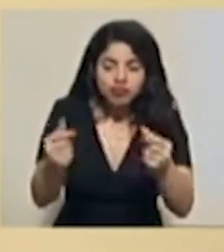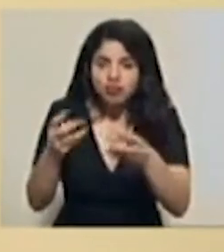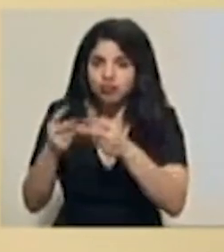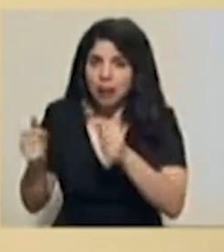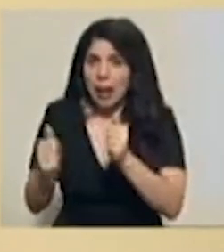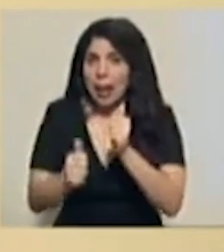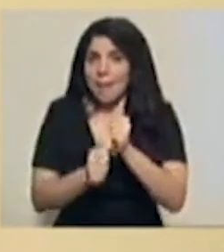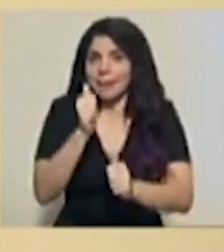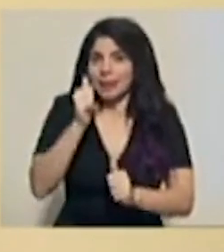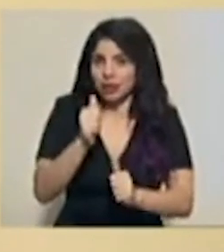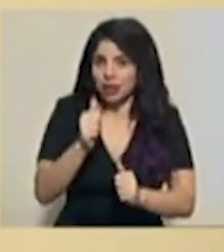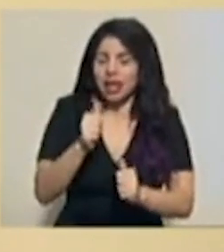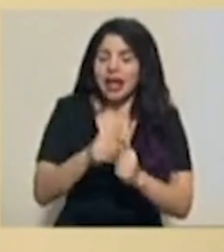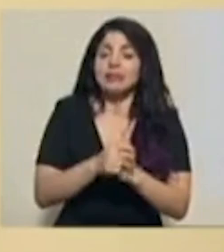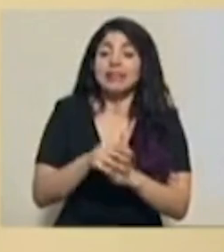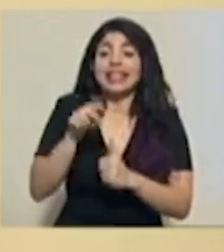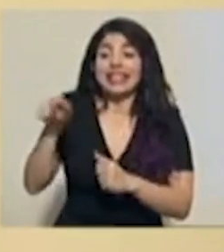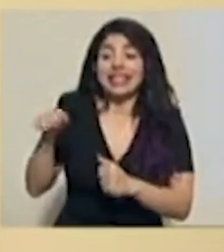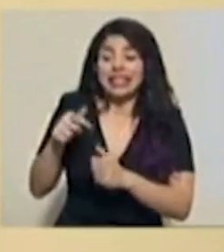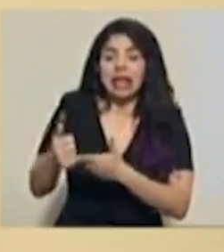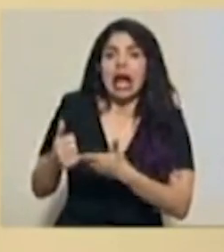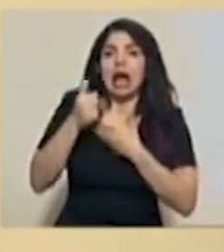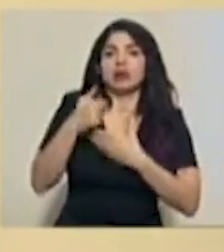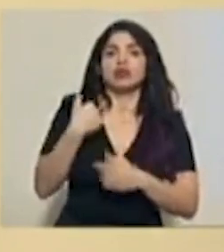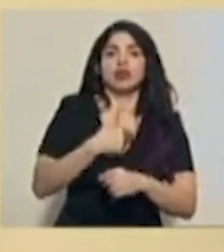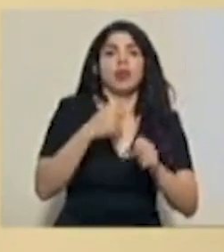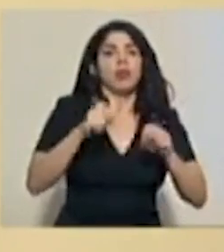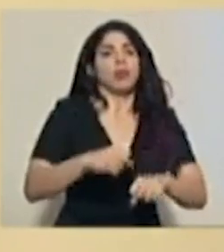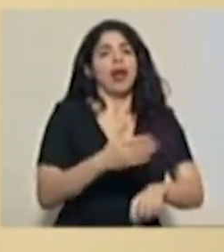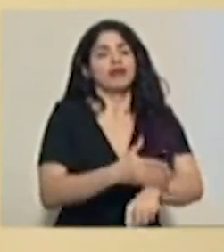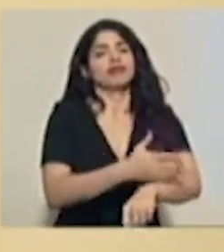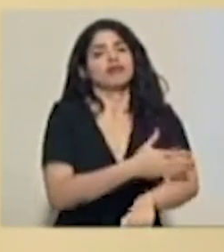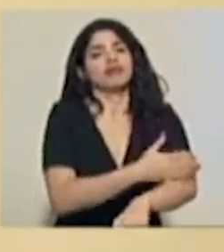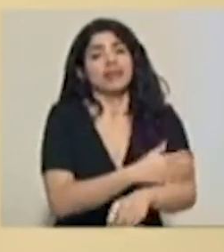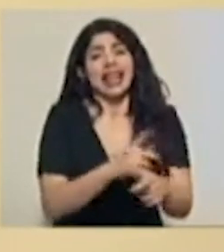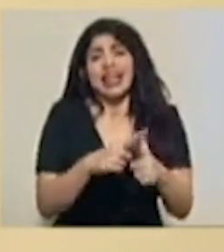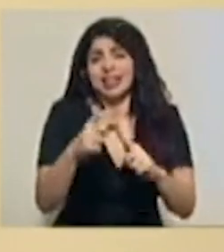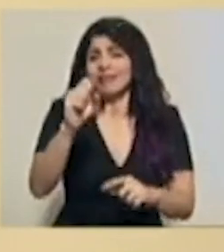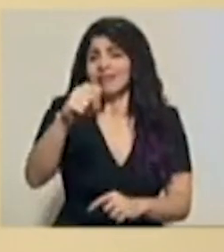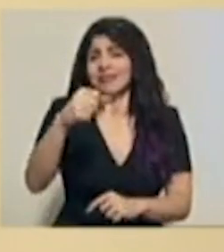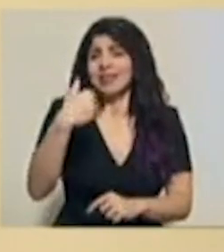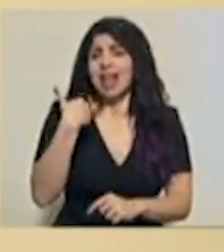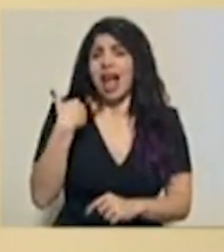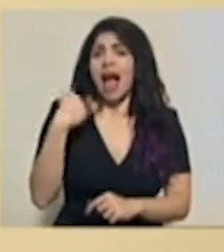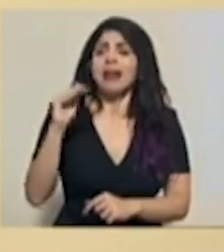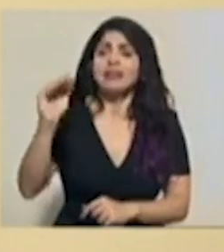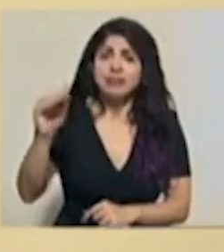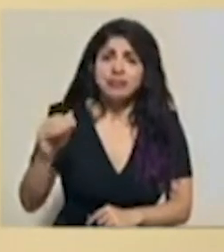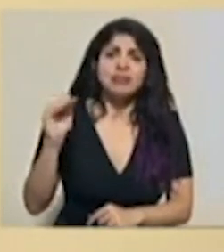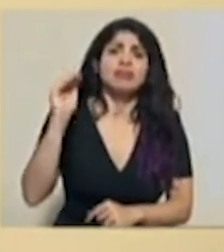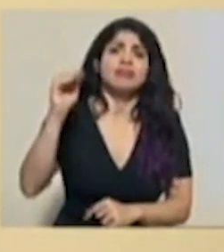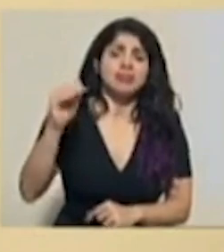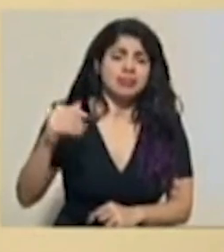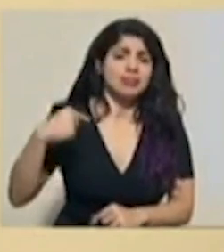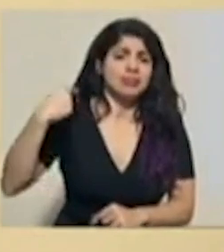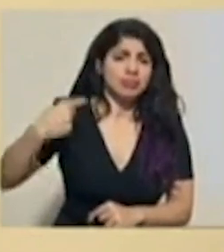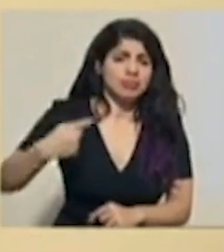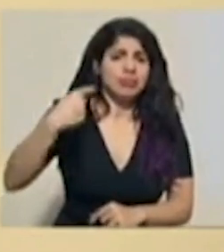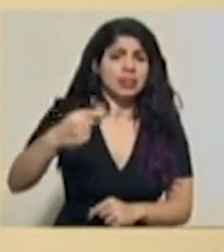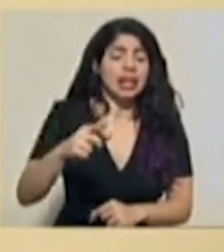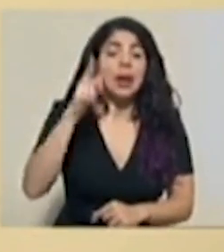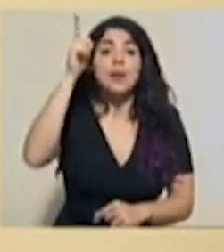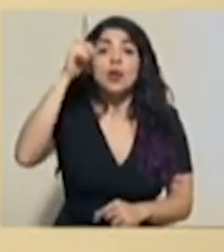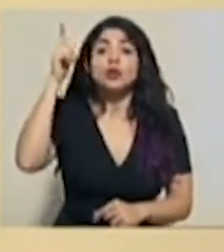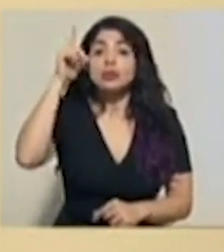y eso es lo que nos permite seguir adelante. Entonces, sí, claramente hay una notificación que se va haciendo y por supuesto también es